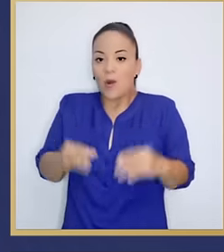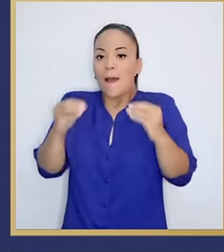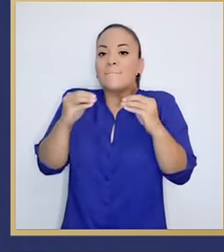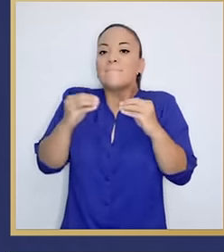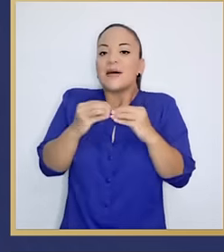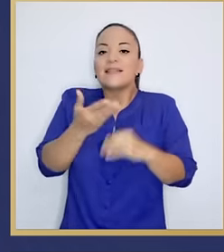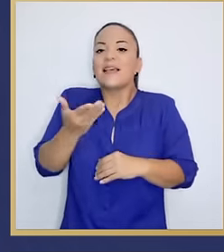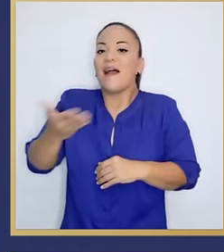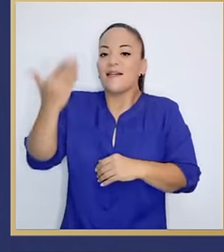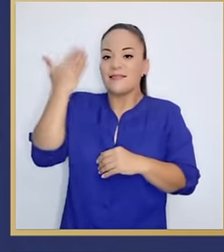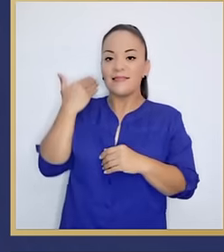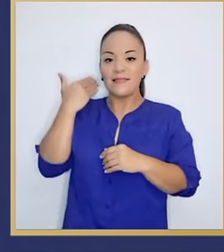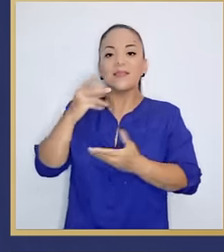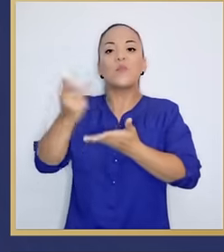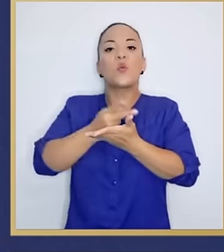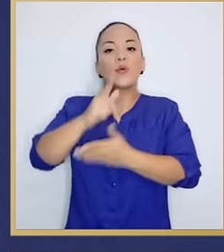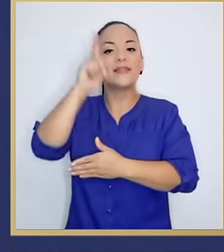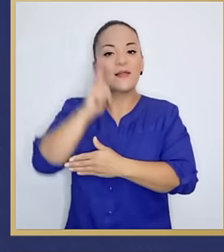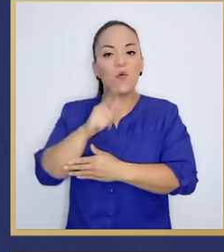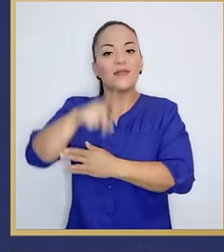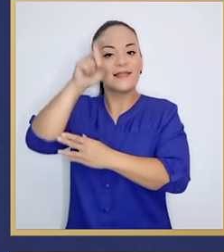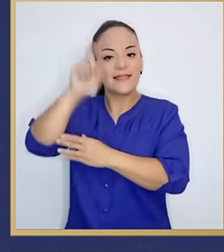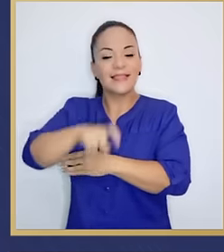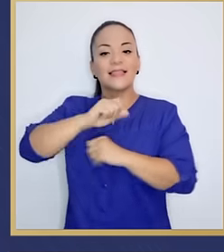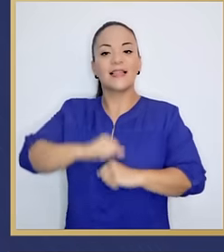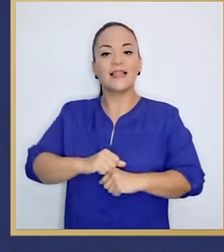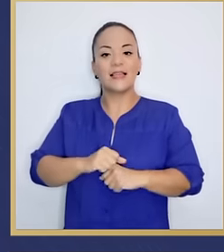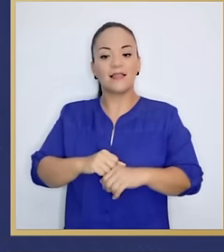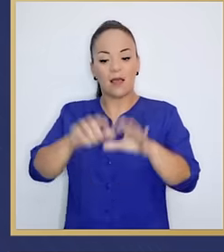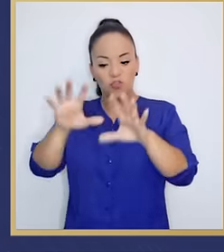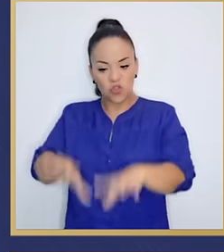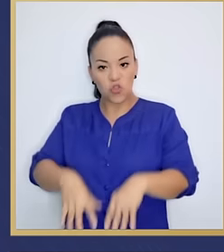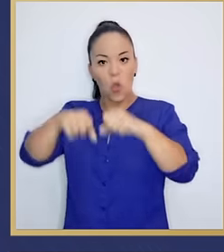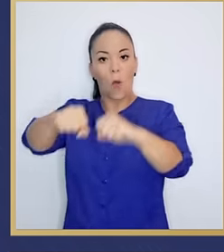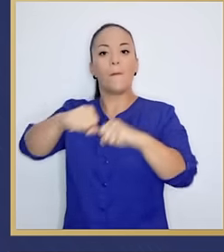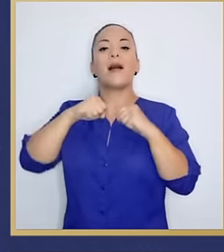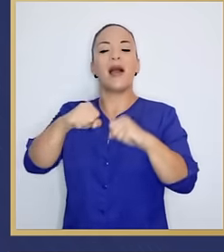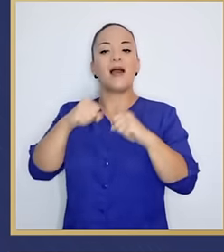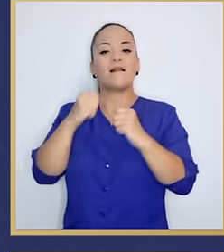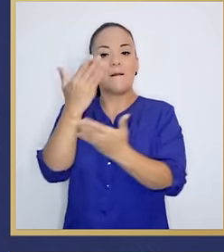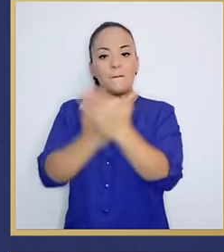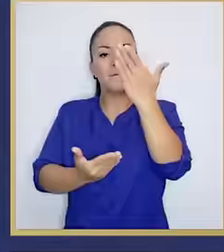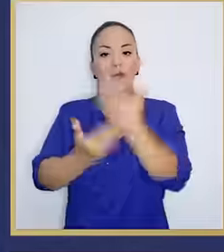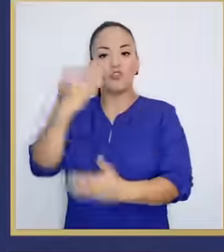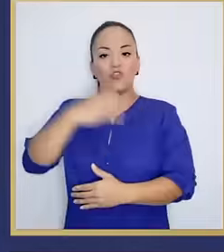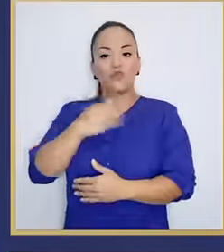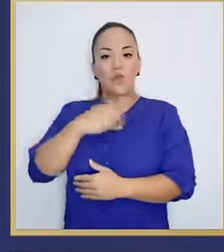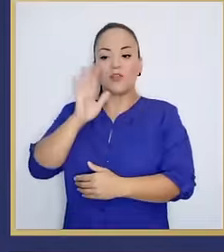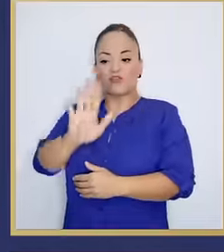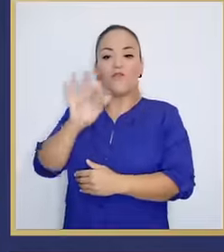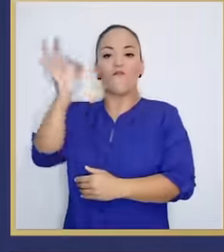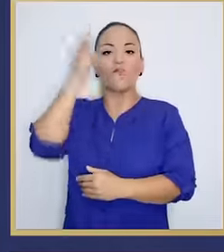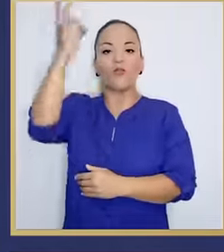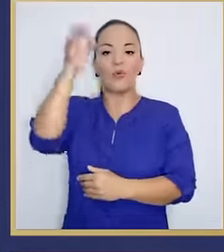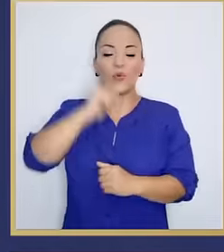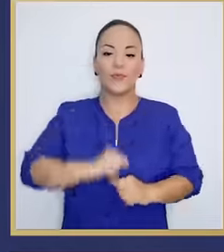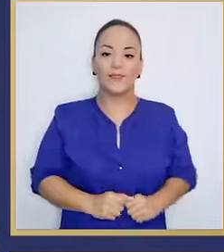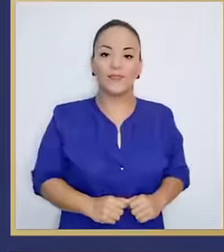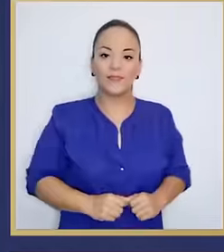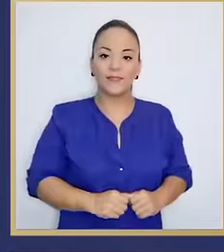necesita tomar su propio destino en sus manos. Dámense ahí,